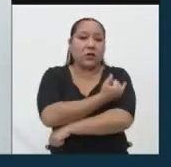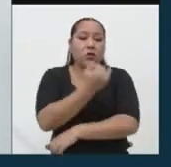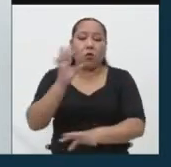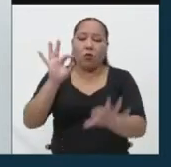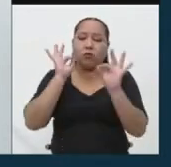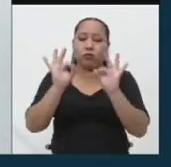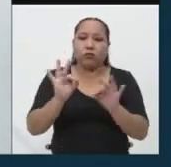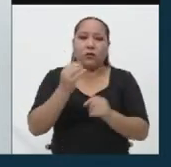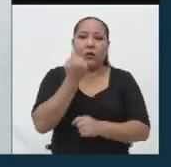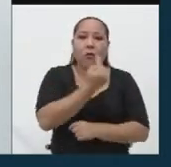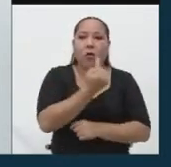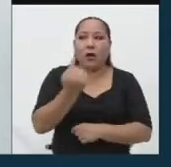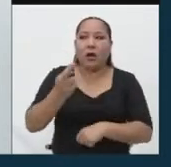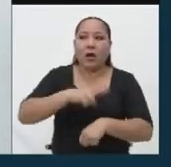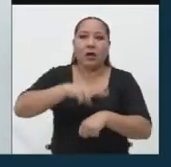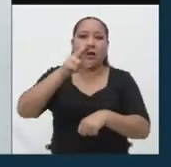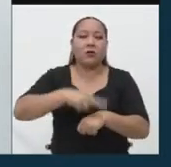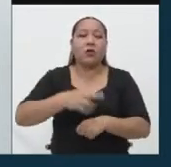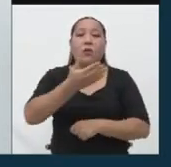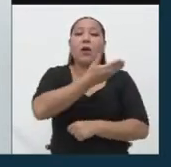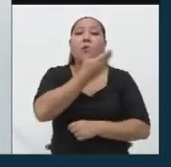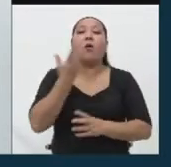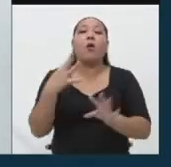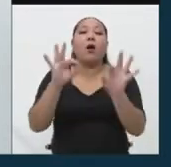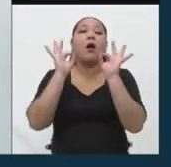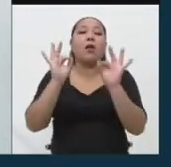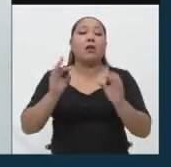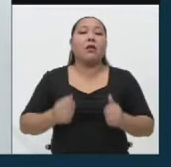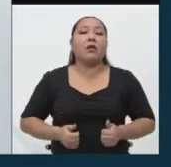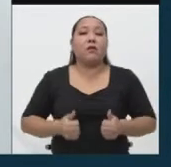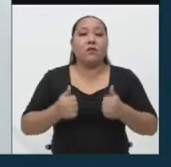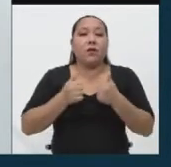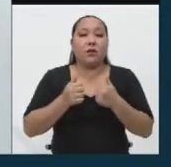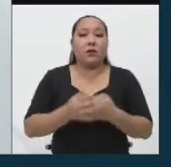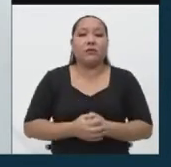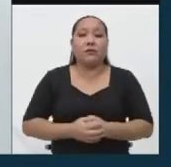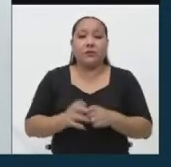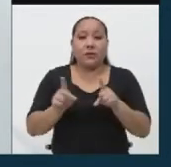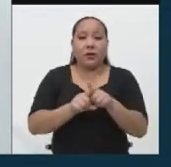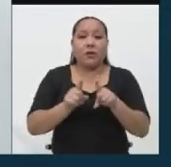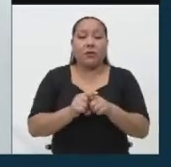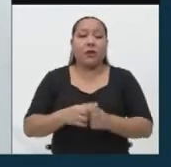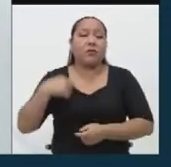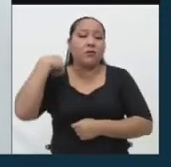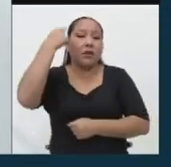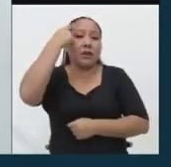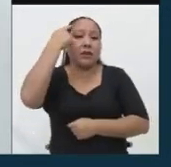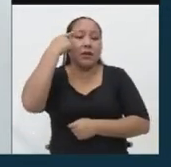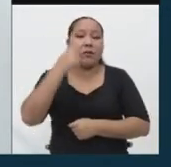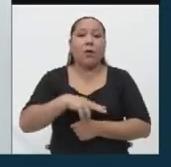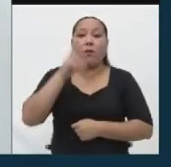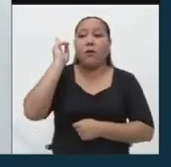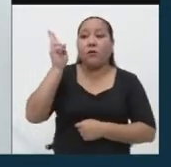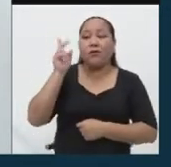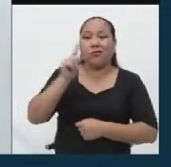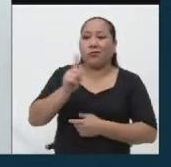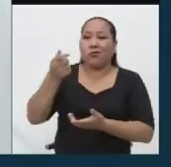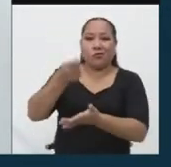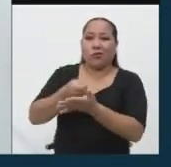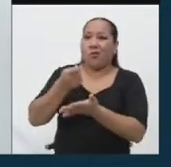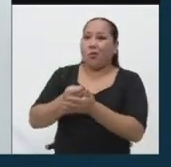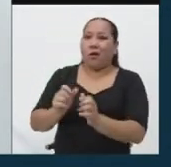por cada región para tener una mejor calidad de vida. También tenemos que pensar en nuestros docentes mal pagados.